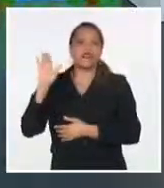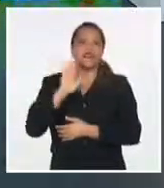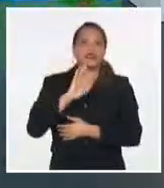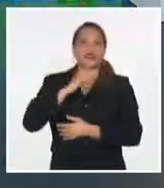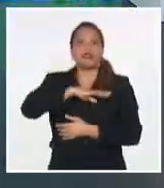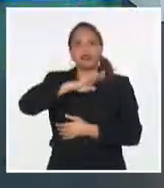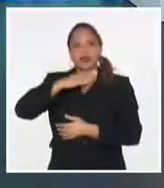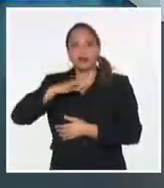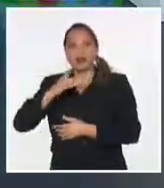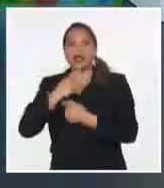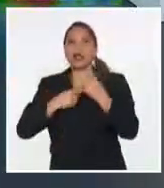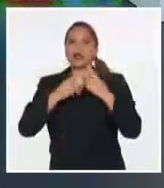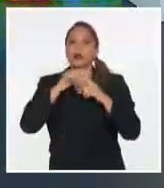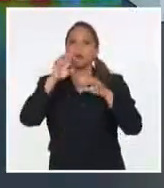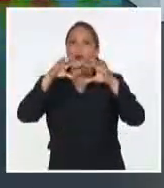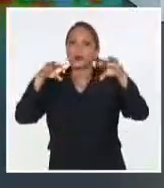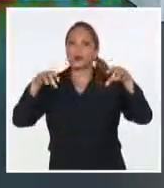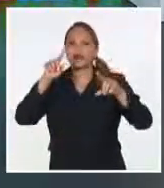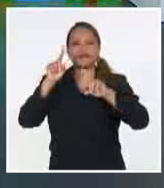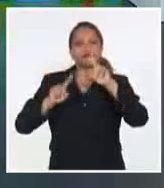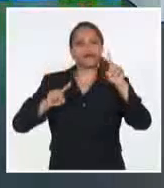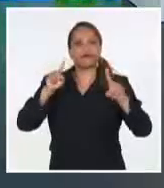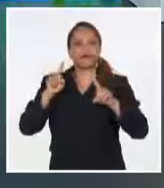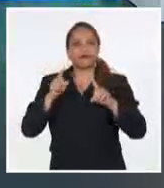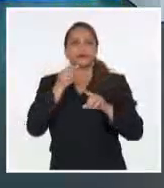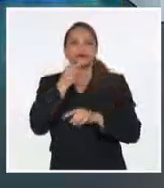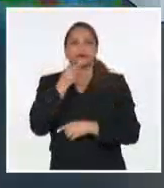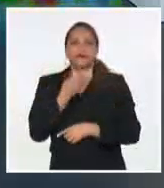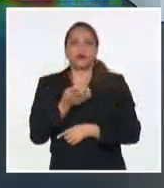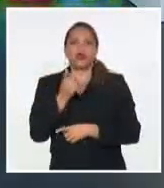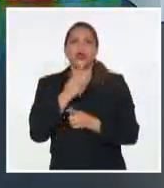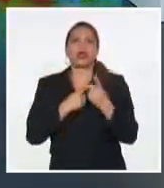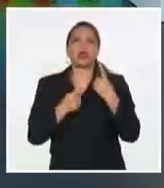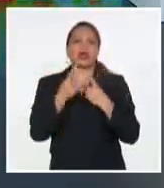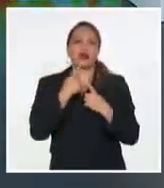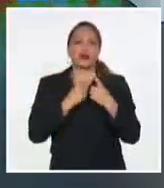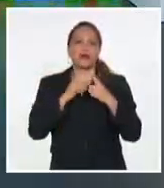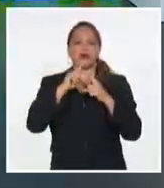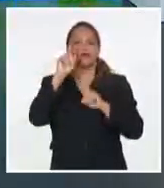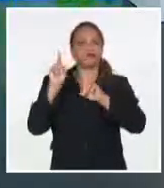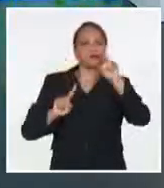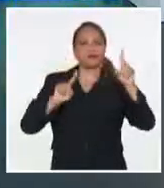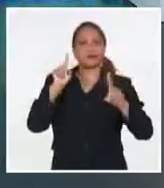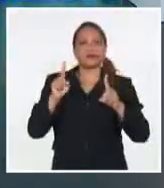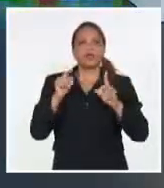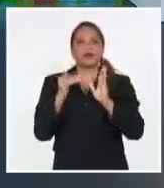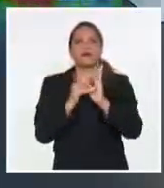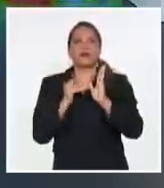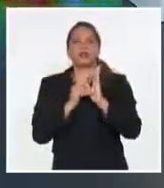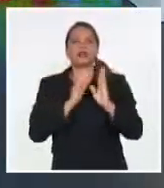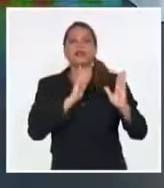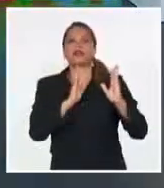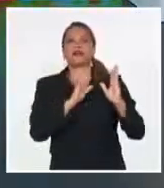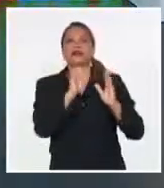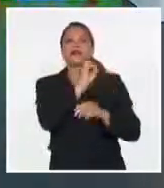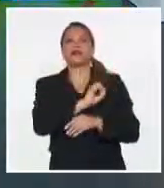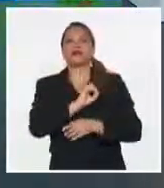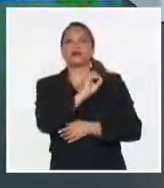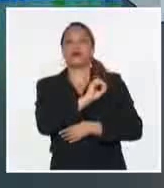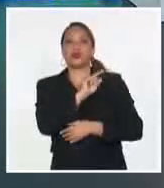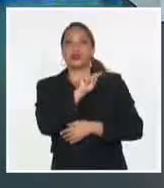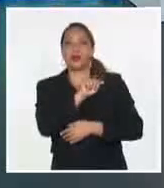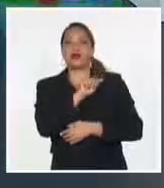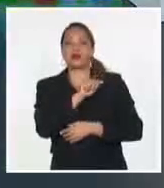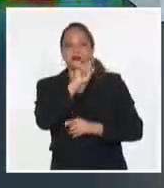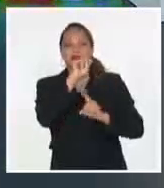producen algunos chubascos, alguna lluvia incluso tormentas eléctricas aquí esta tarde en la parte sur de las provincias orientales